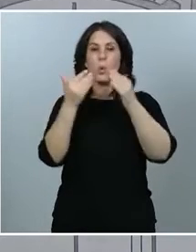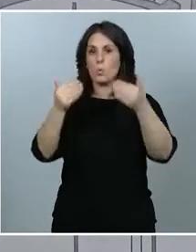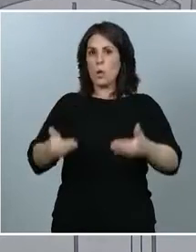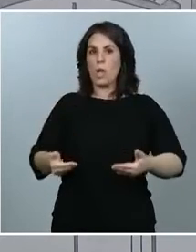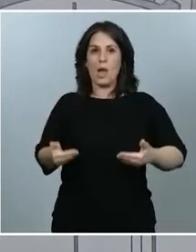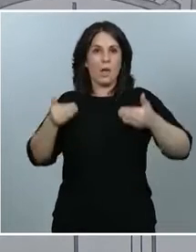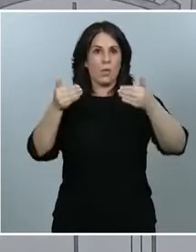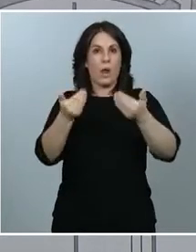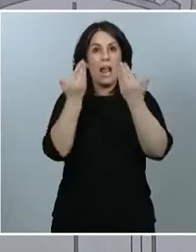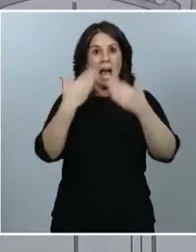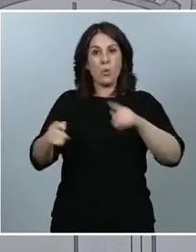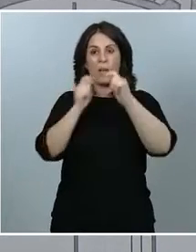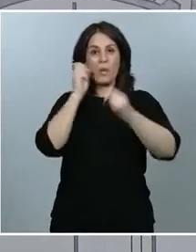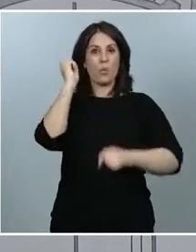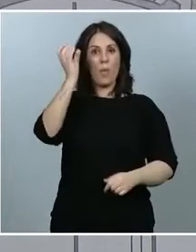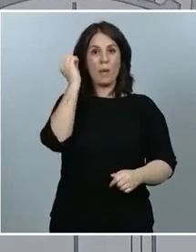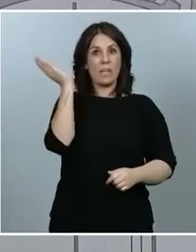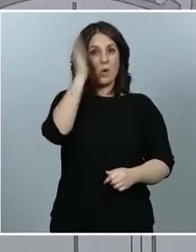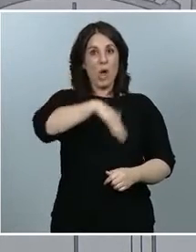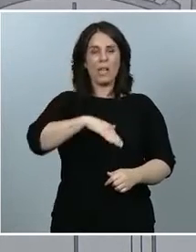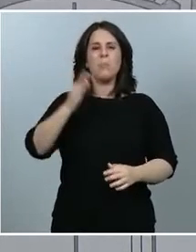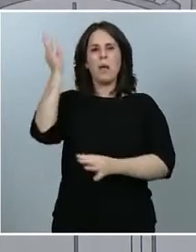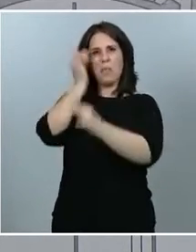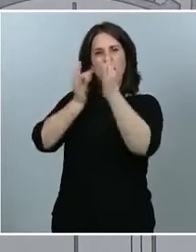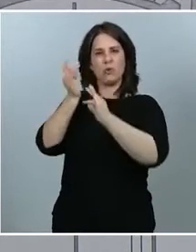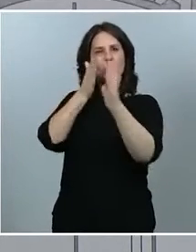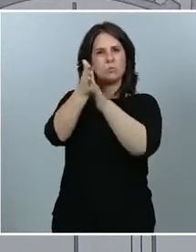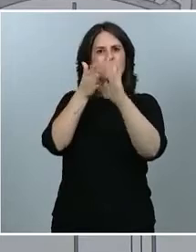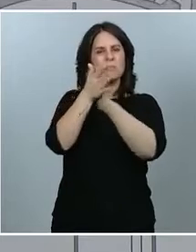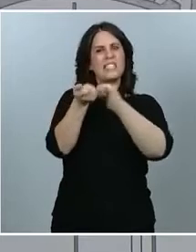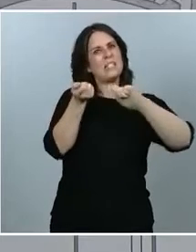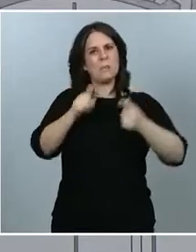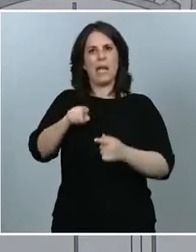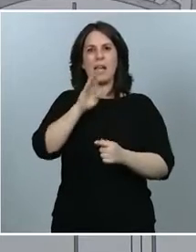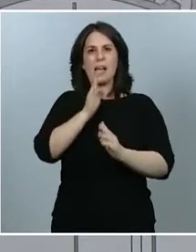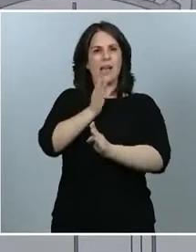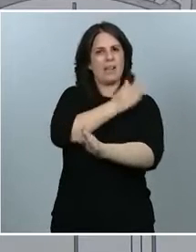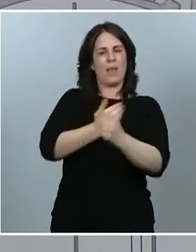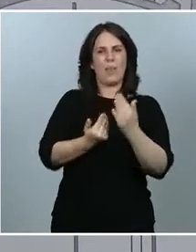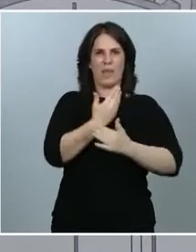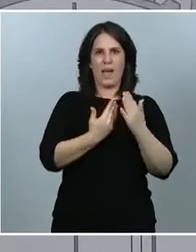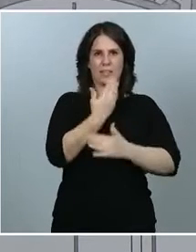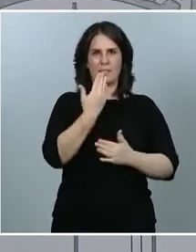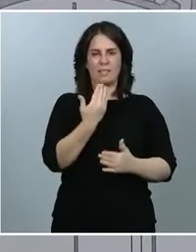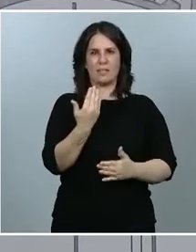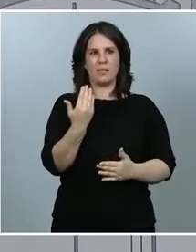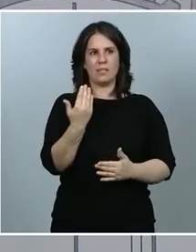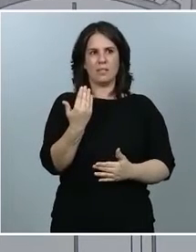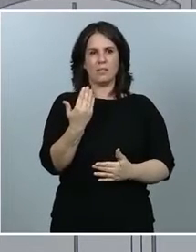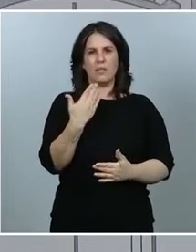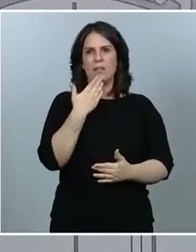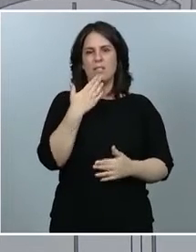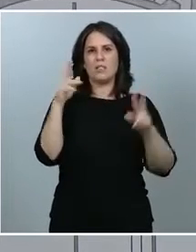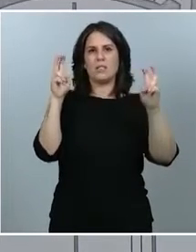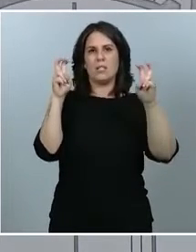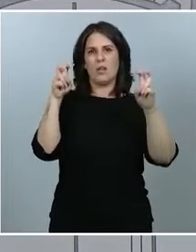hecho rueda de prensa, los datos han mostrado una evolución similar a los días previos, que es poco más o menos lo mismo que observamos a día de hoy.